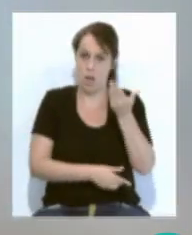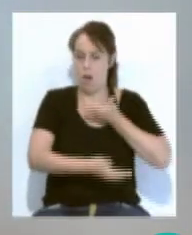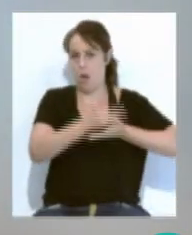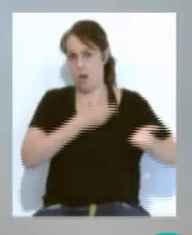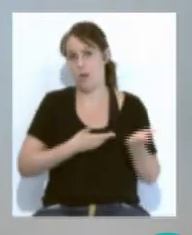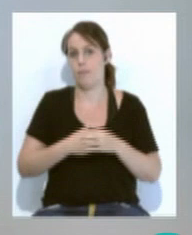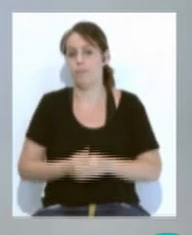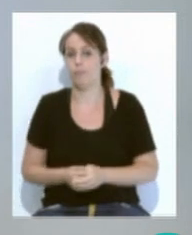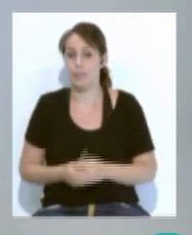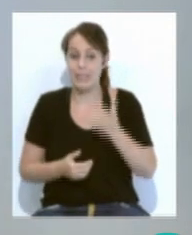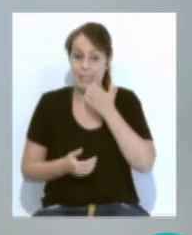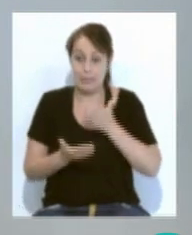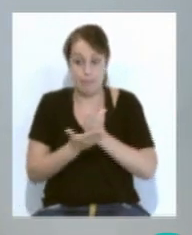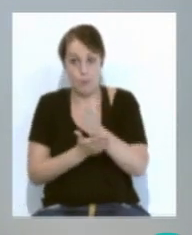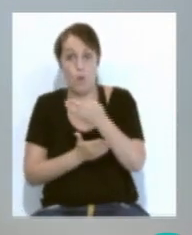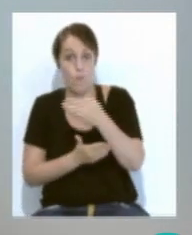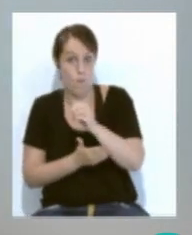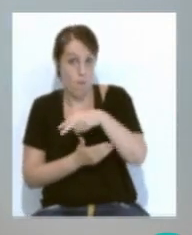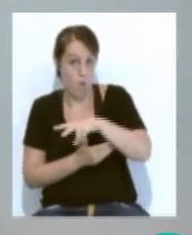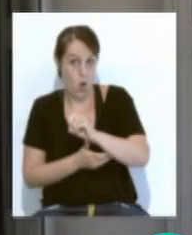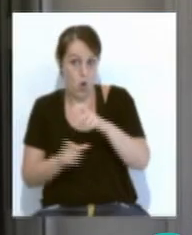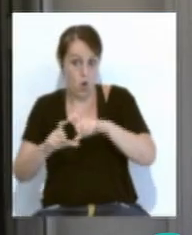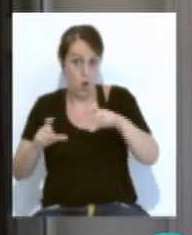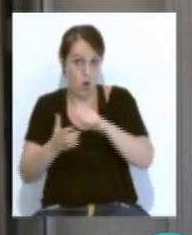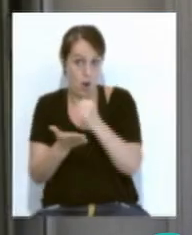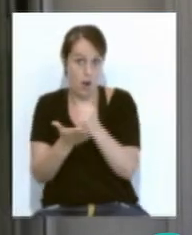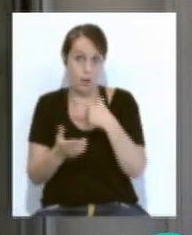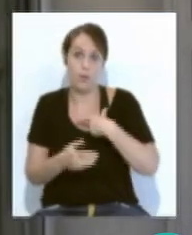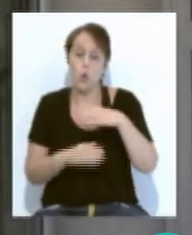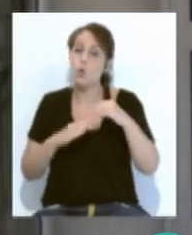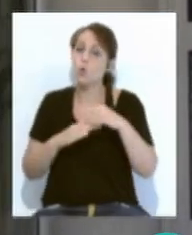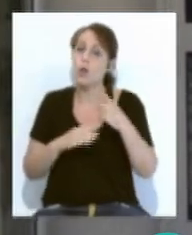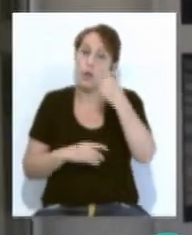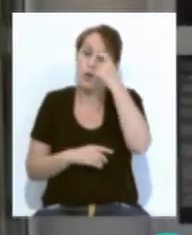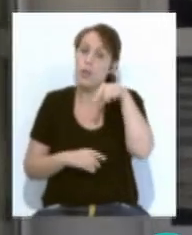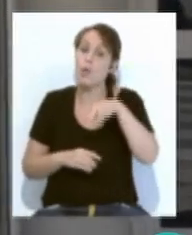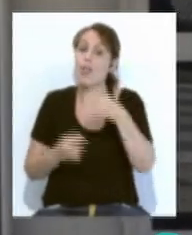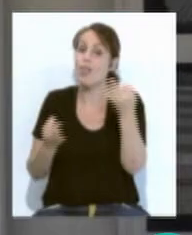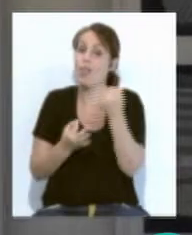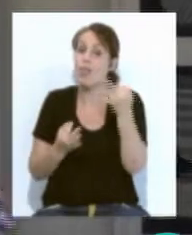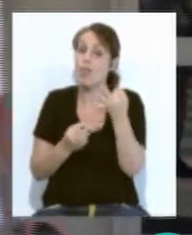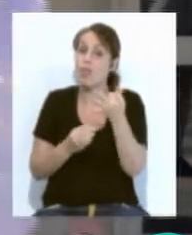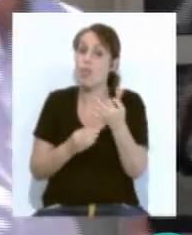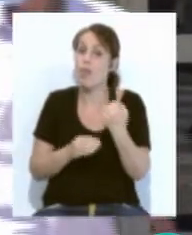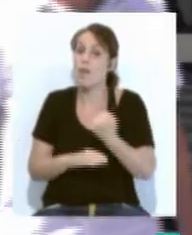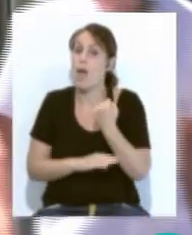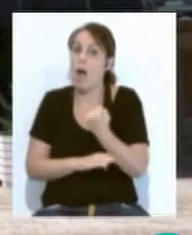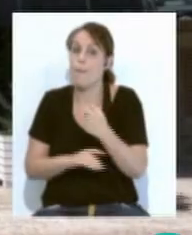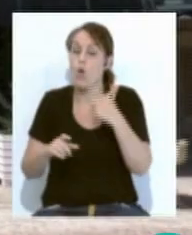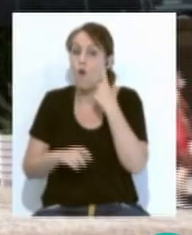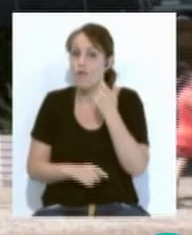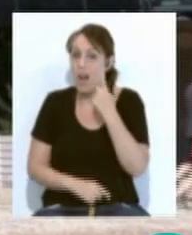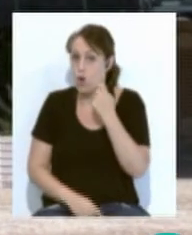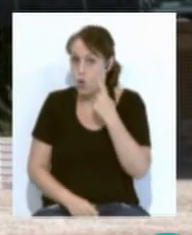en el caso de que se opte por el bono recordamos a los usuarios que la normativa establece que tiene que estar avalado por una entidad bancaria por una entidad